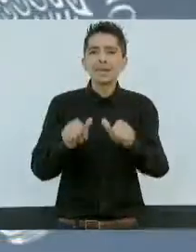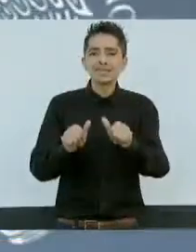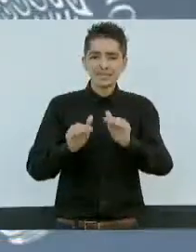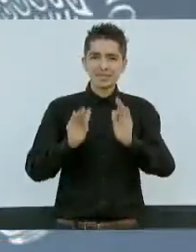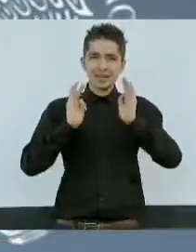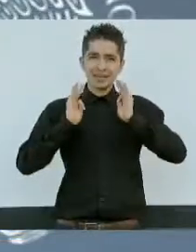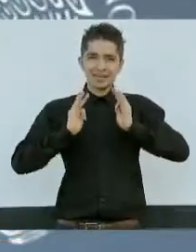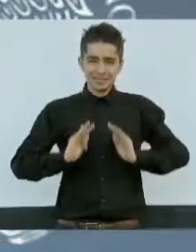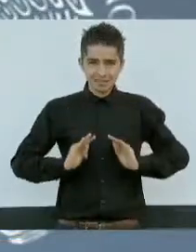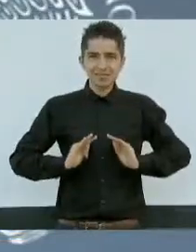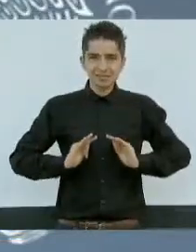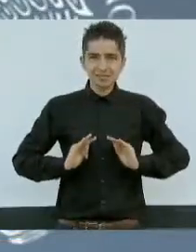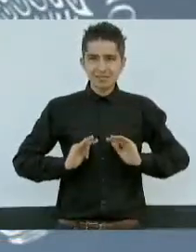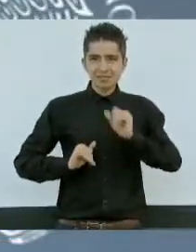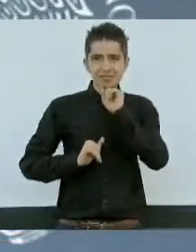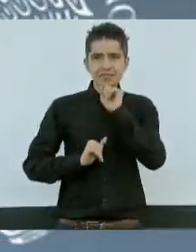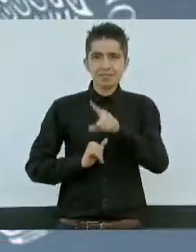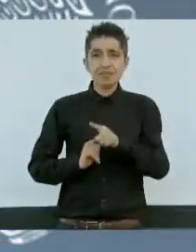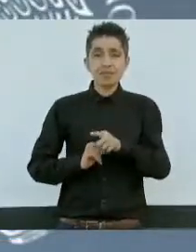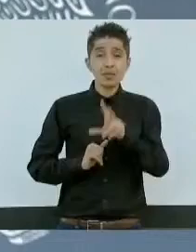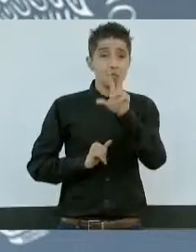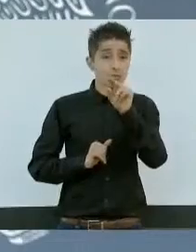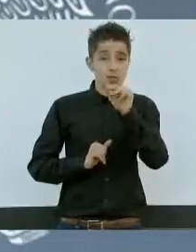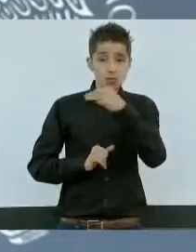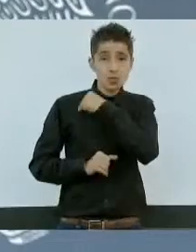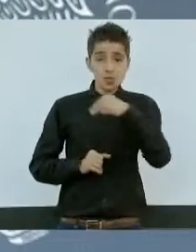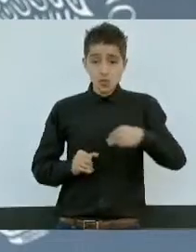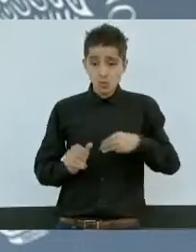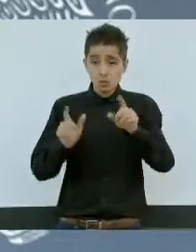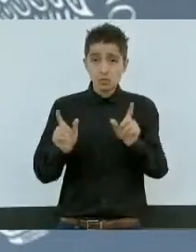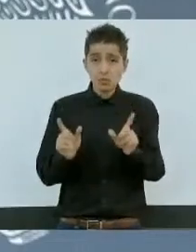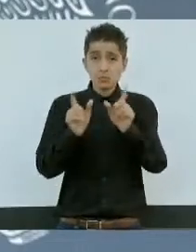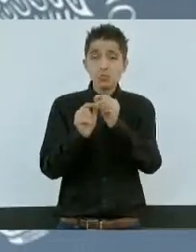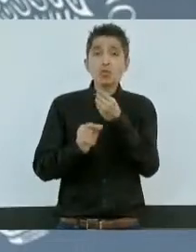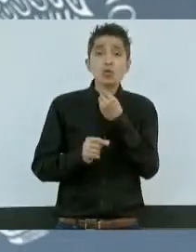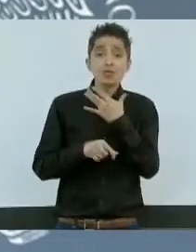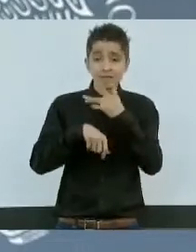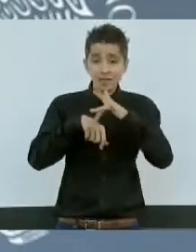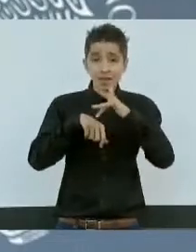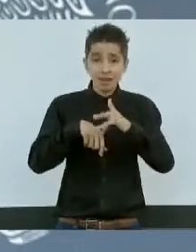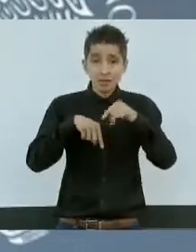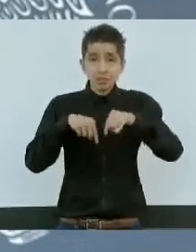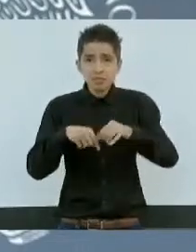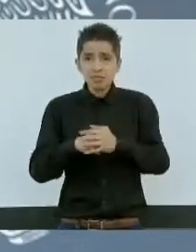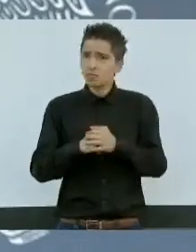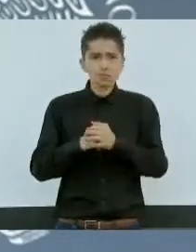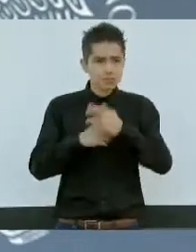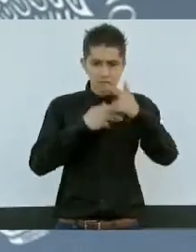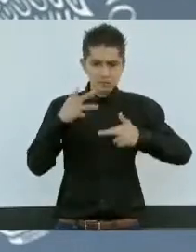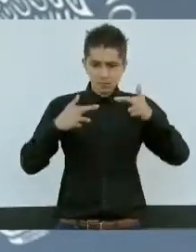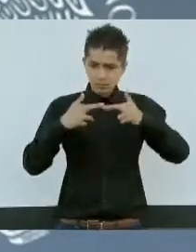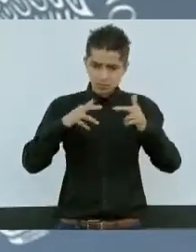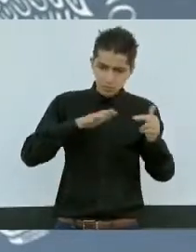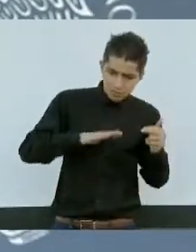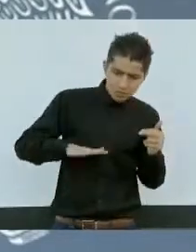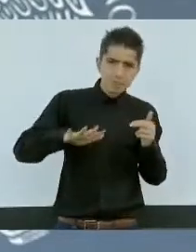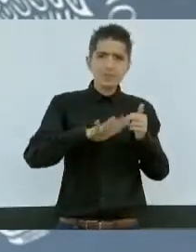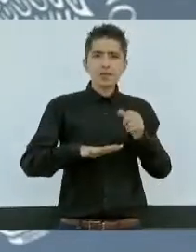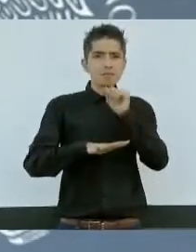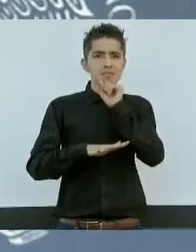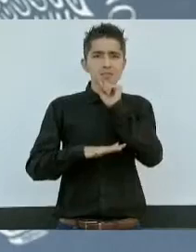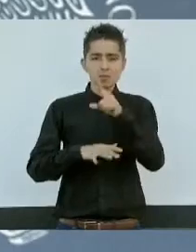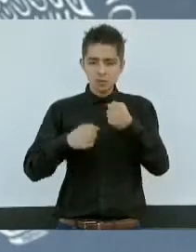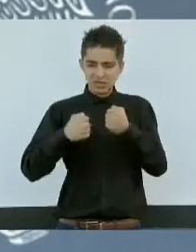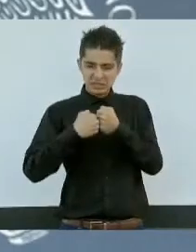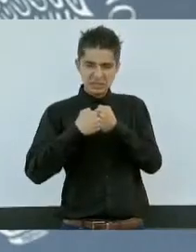tranquilidad, no sólo del municipio de Cotija, sino de la región colindante